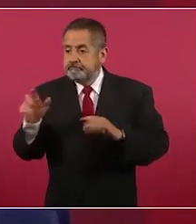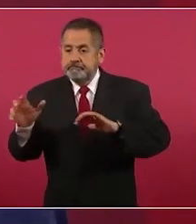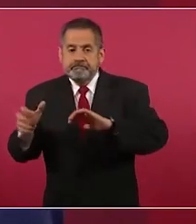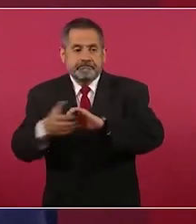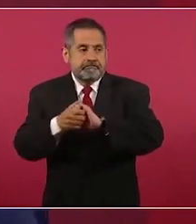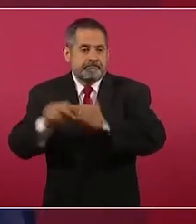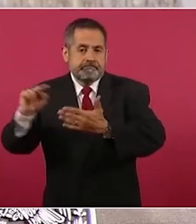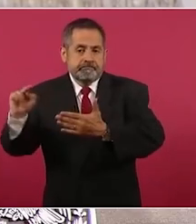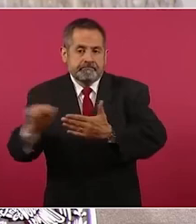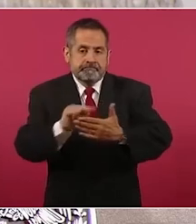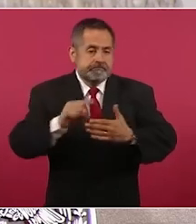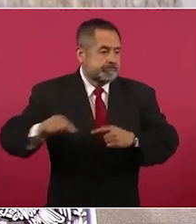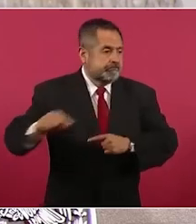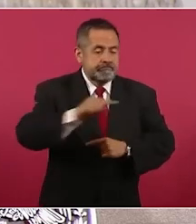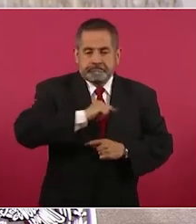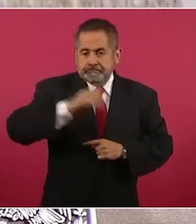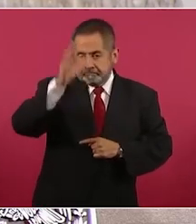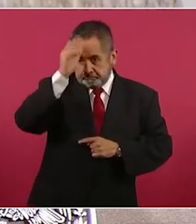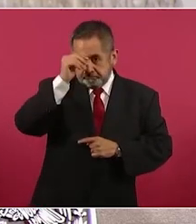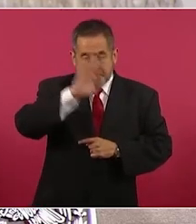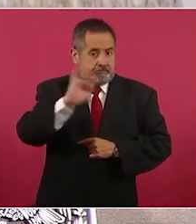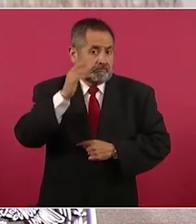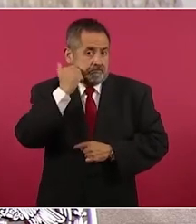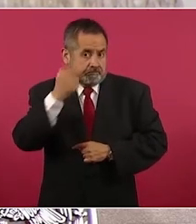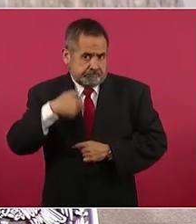es necesario, nosotros ayudamos.